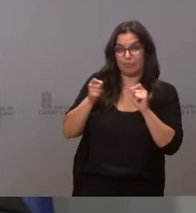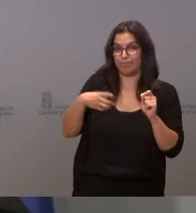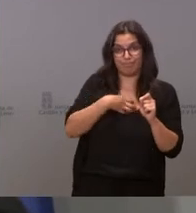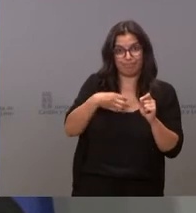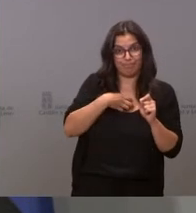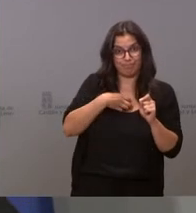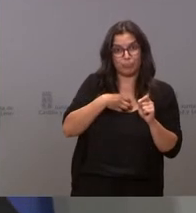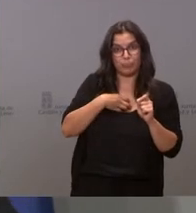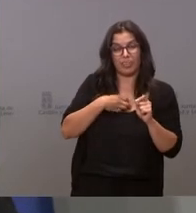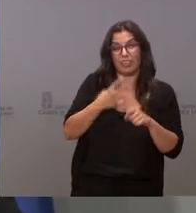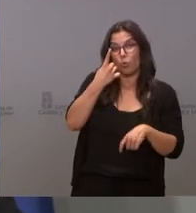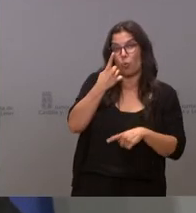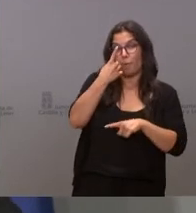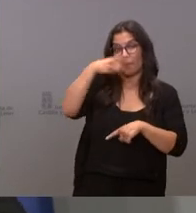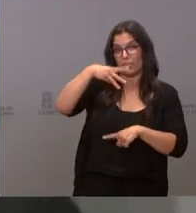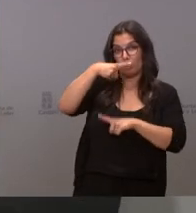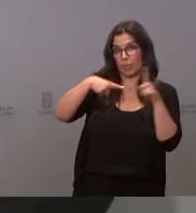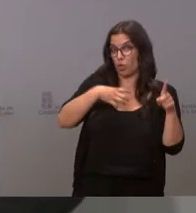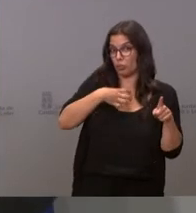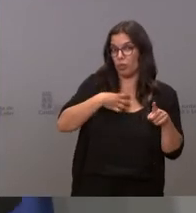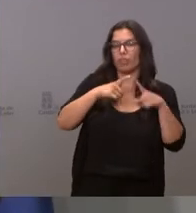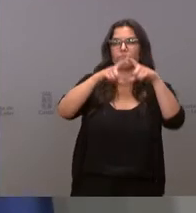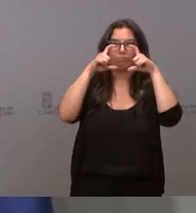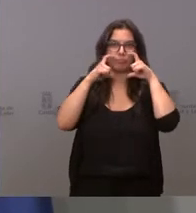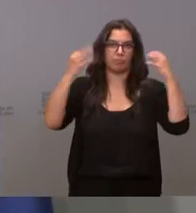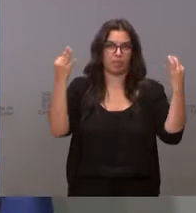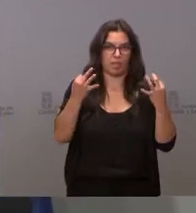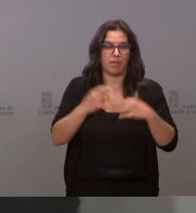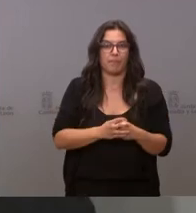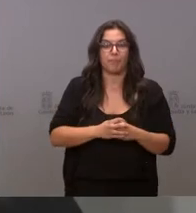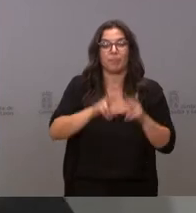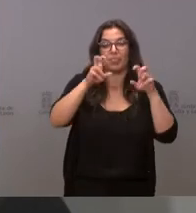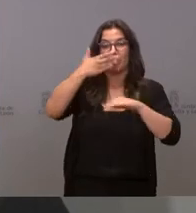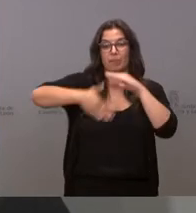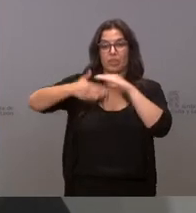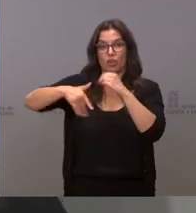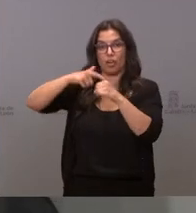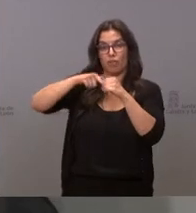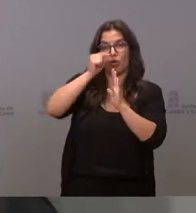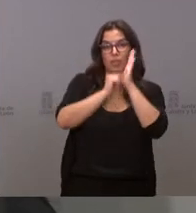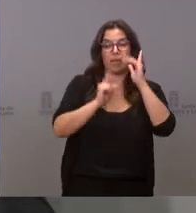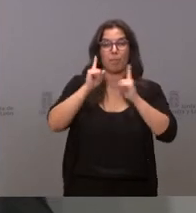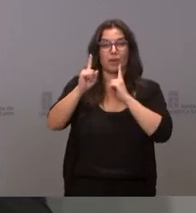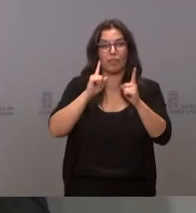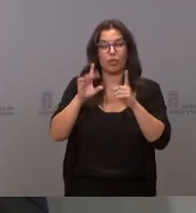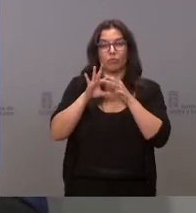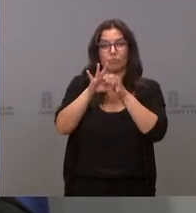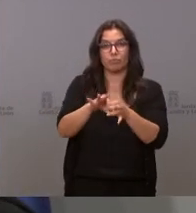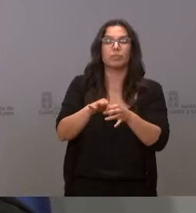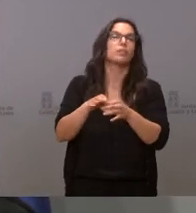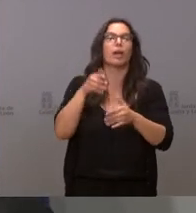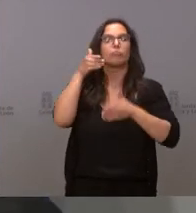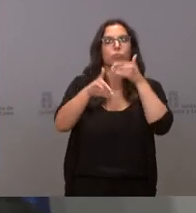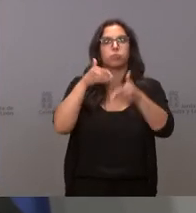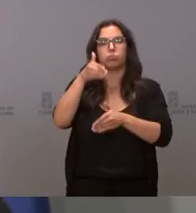distancia de metro y medio. Con respecto a las limitaciones de aforo y medidas de prevención en relación a asistencia de público a